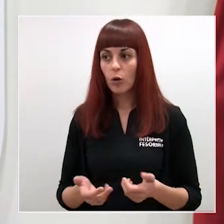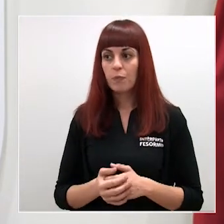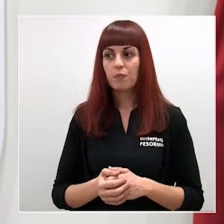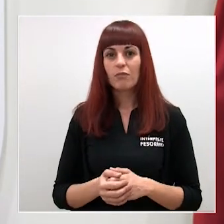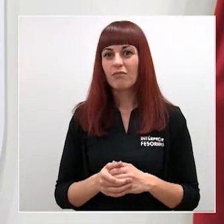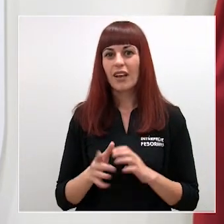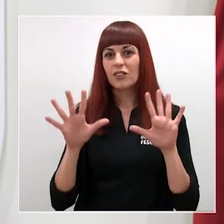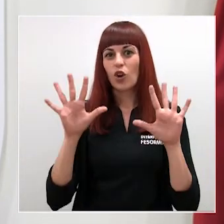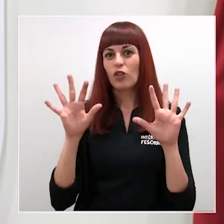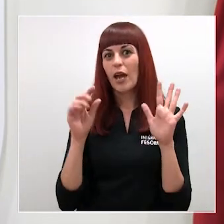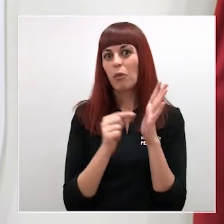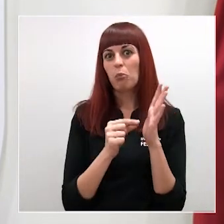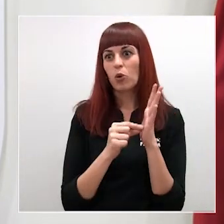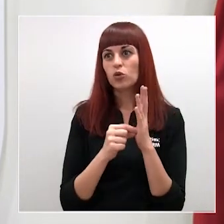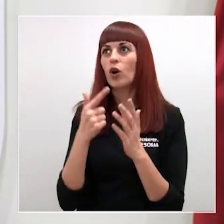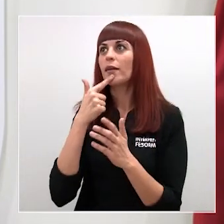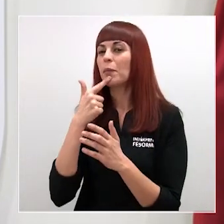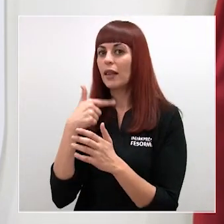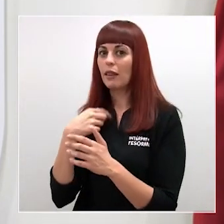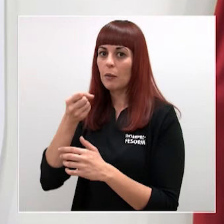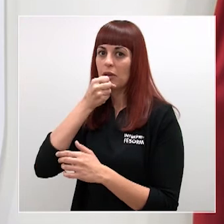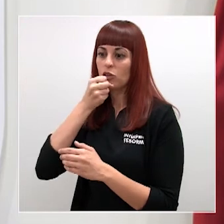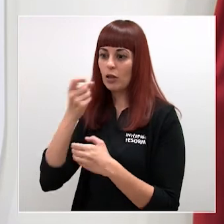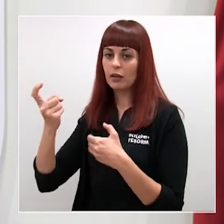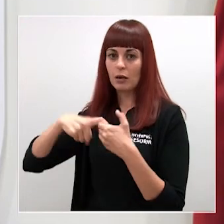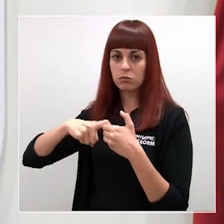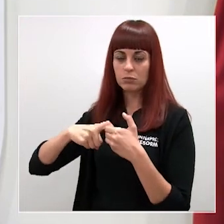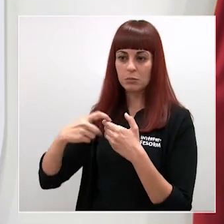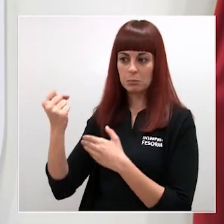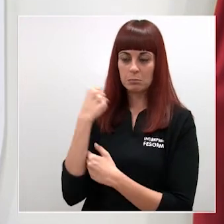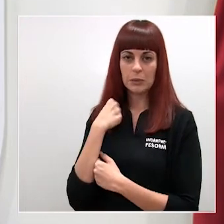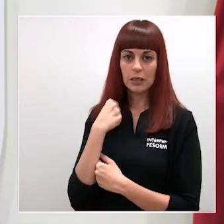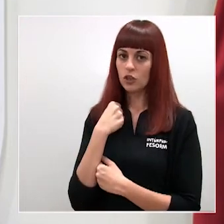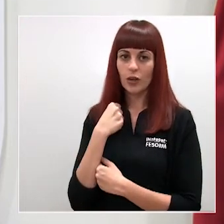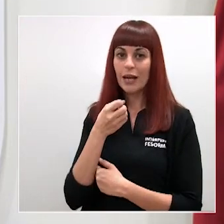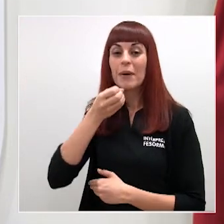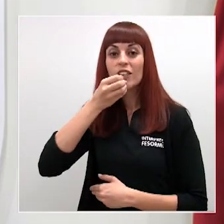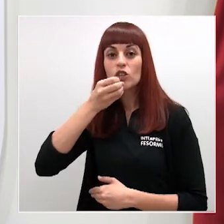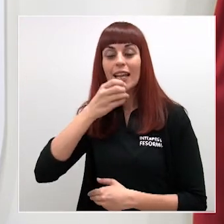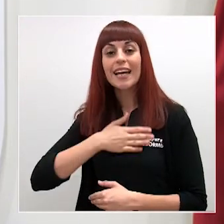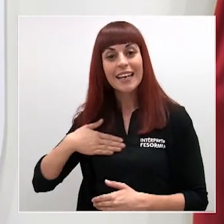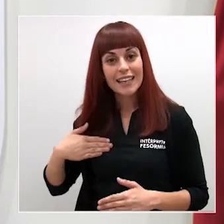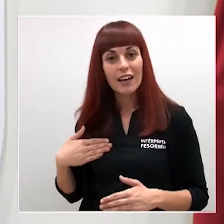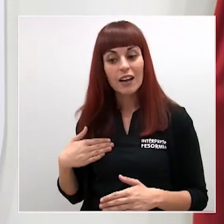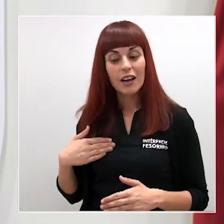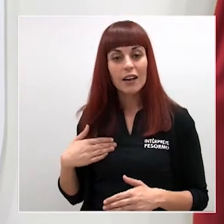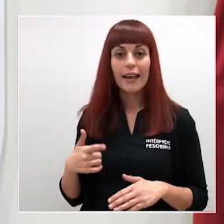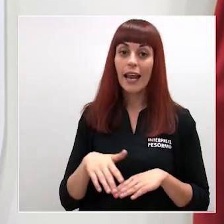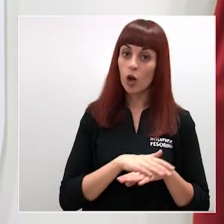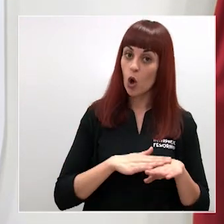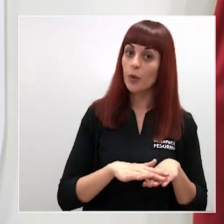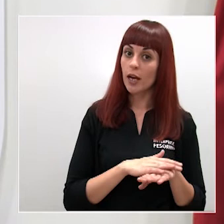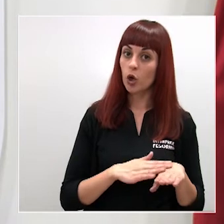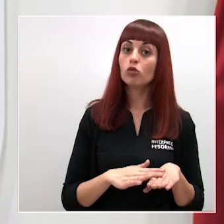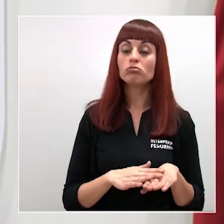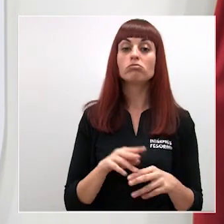en esos 10 puntos que ofrecía el Partido Socialista sino en que el Partido Socialista pretendía que el gobierno subiera